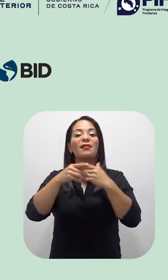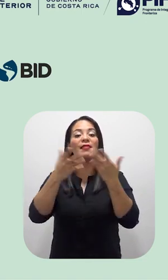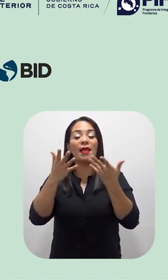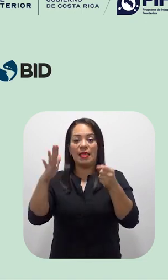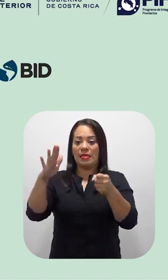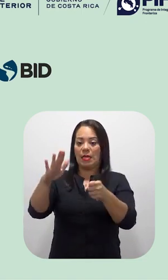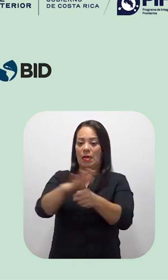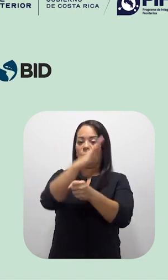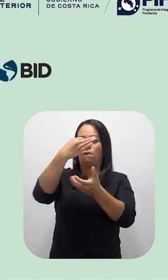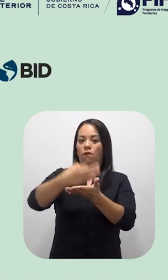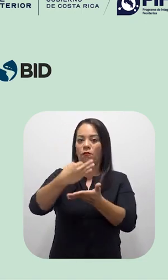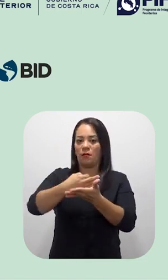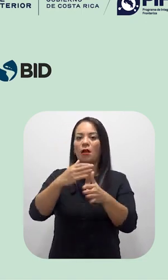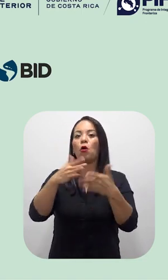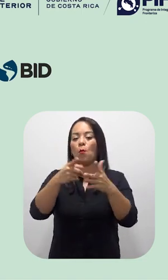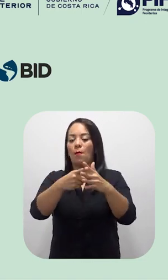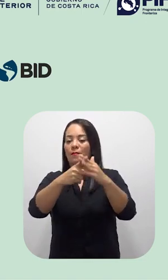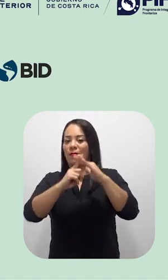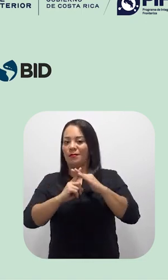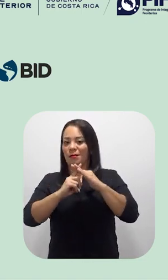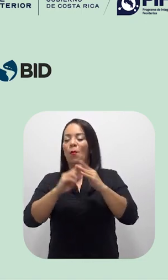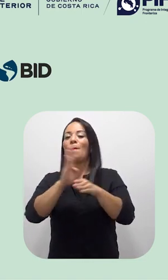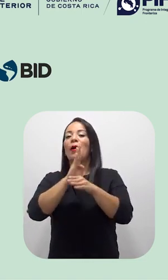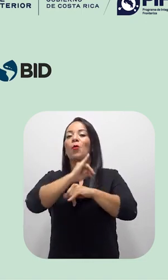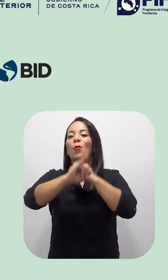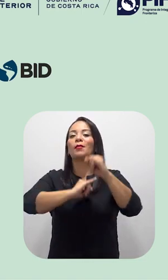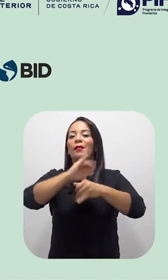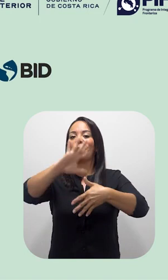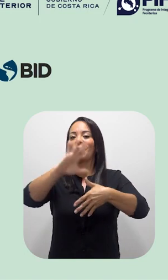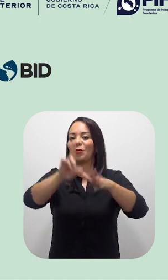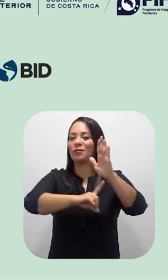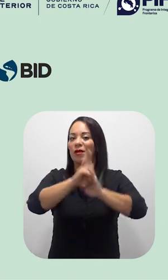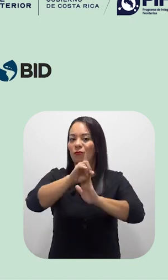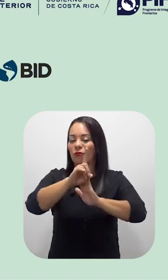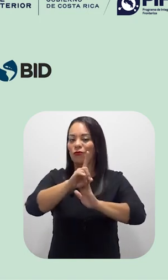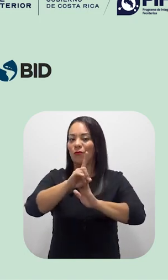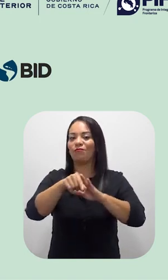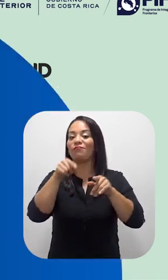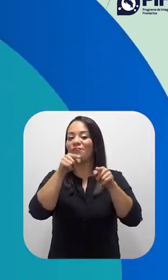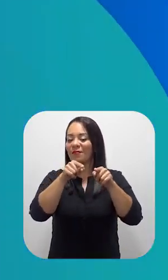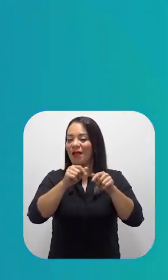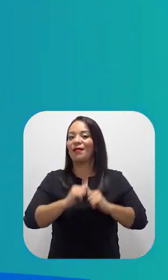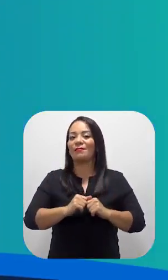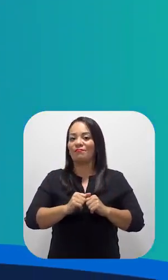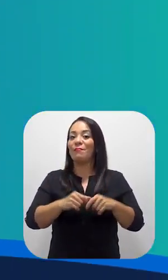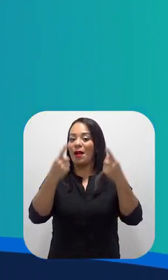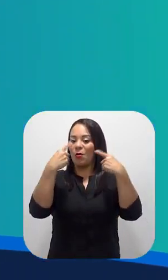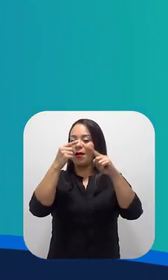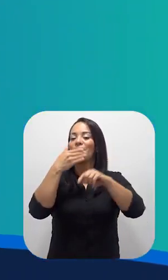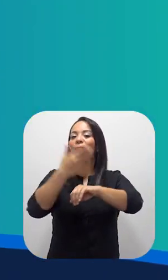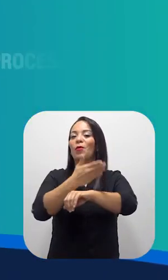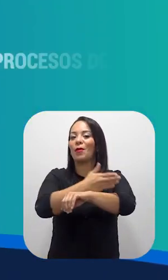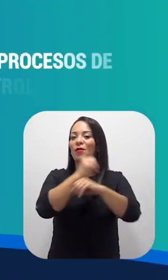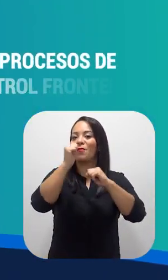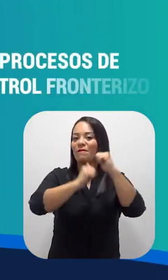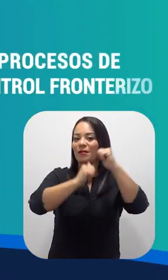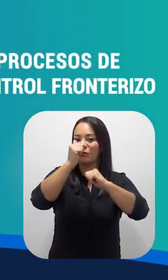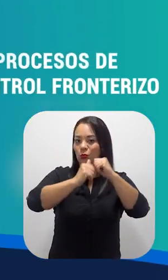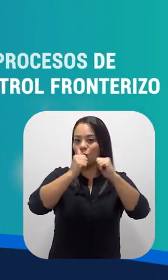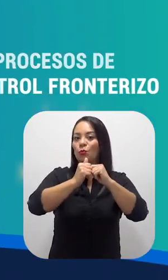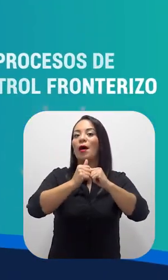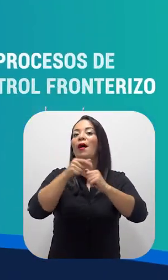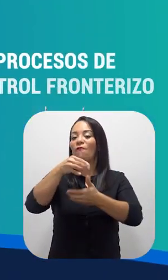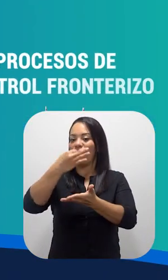Integración Fronteriza a través de un préstamo con el Banco Interamericano de Desarrollo, que tiene como pilares el mejoramiento de la